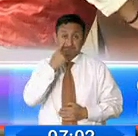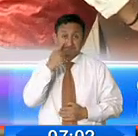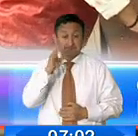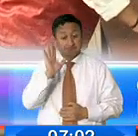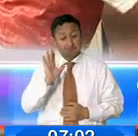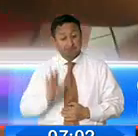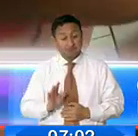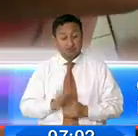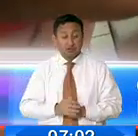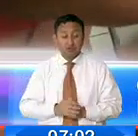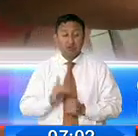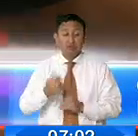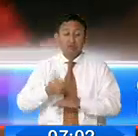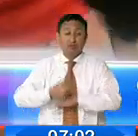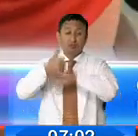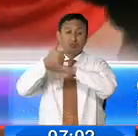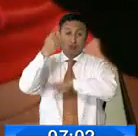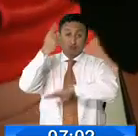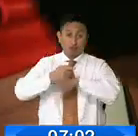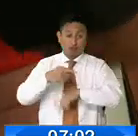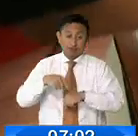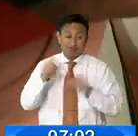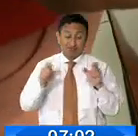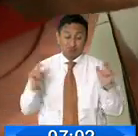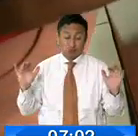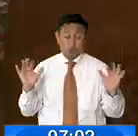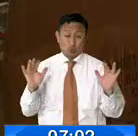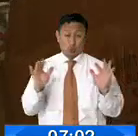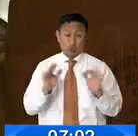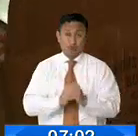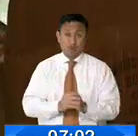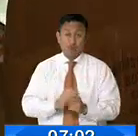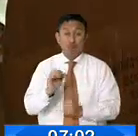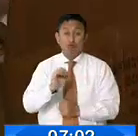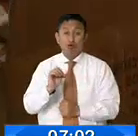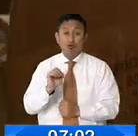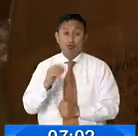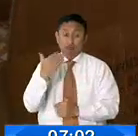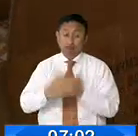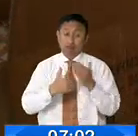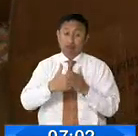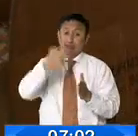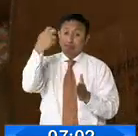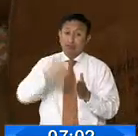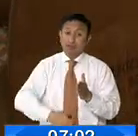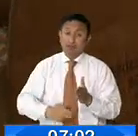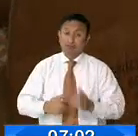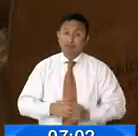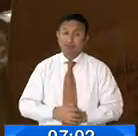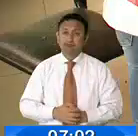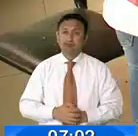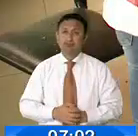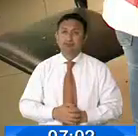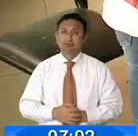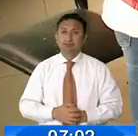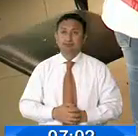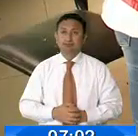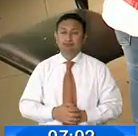disposiciones del poder electoral, evitando aglomeraciones, de lo contrario, las sanciones podrían empezar a llegar,